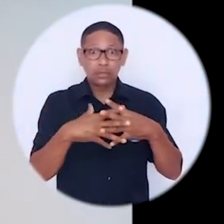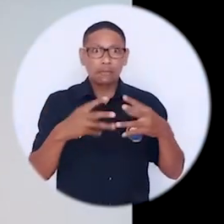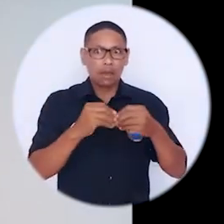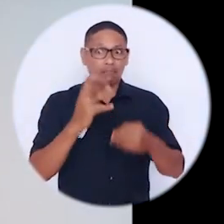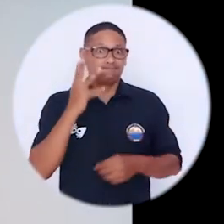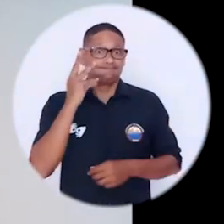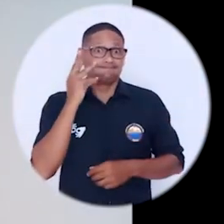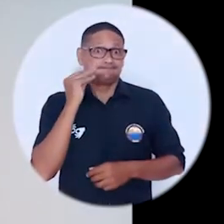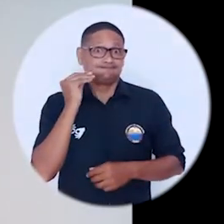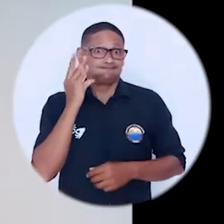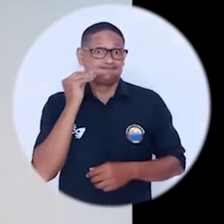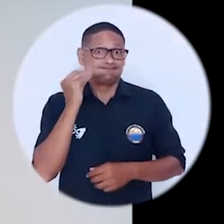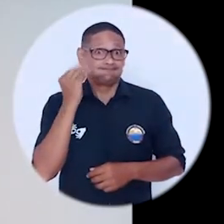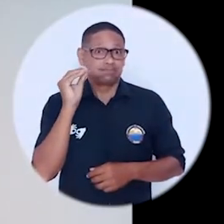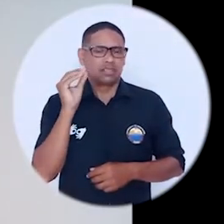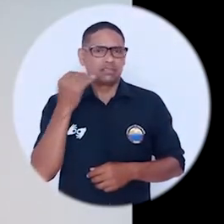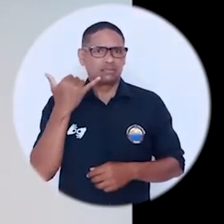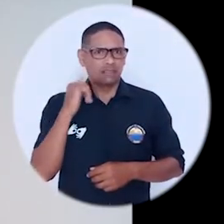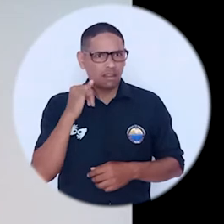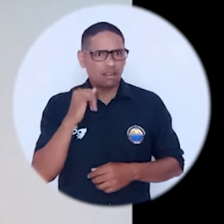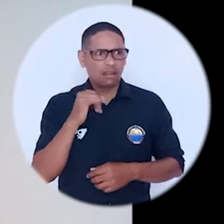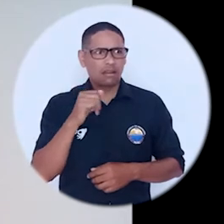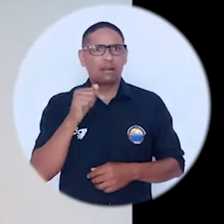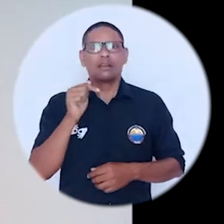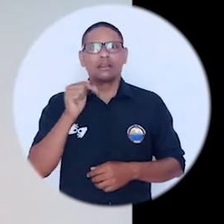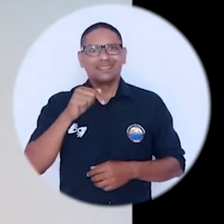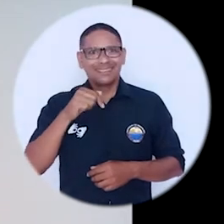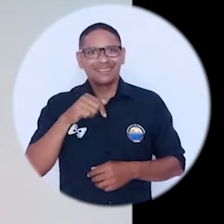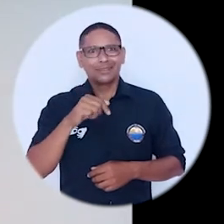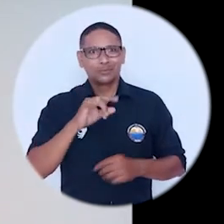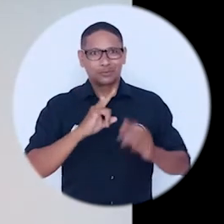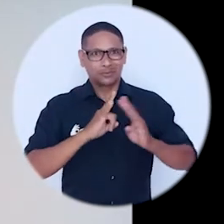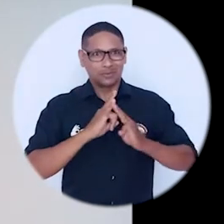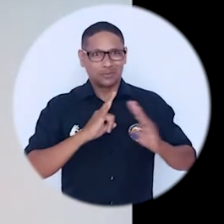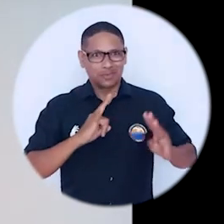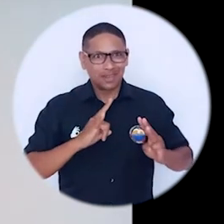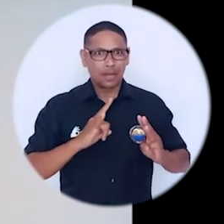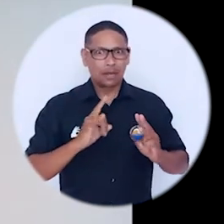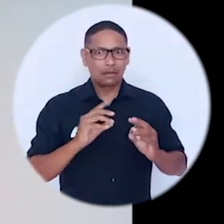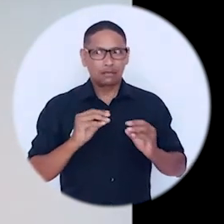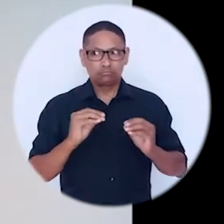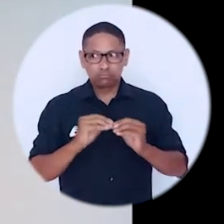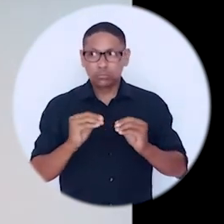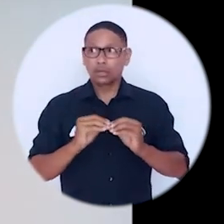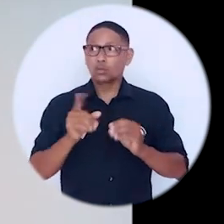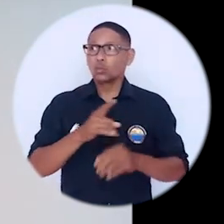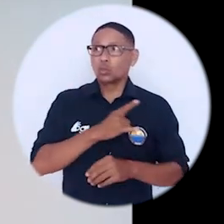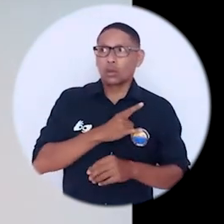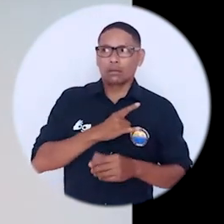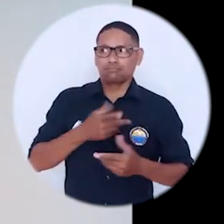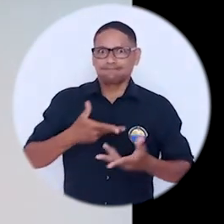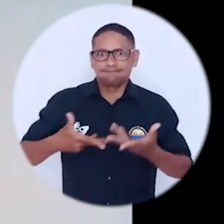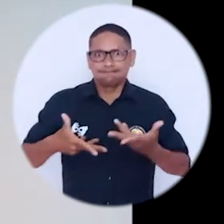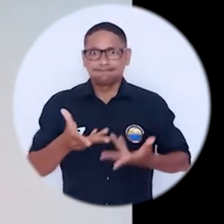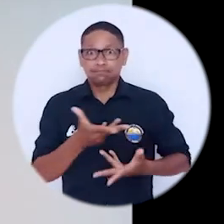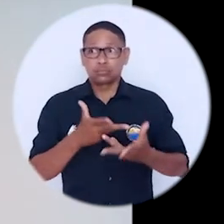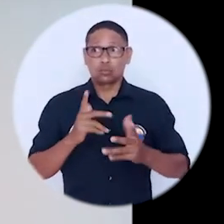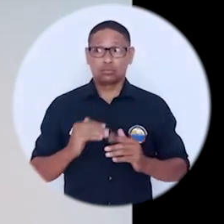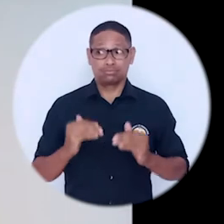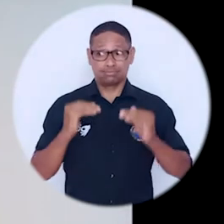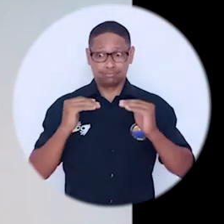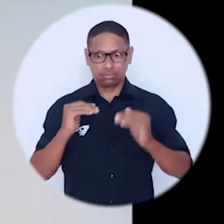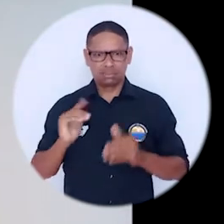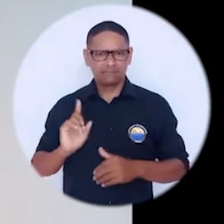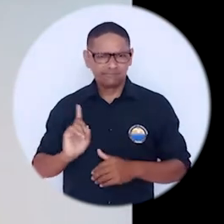más pues toda la experiencia que, digamos, para el que viene acá de la Universidad de Maddalena, pues se encuentra con una universidad